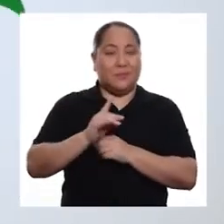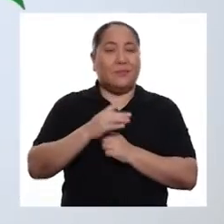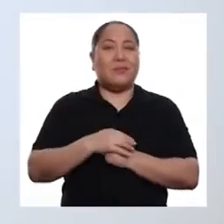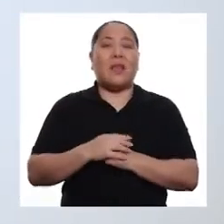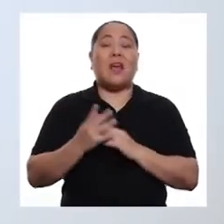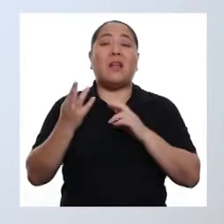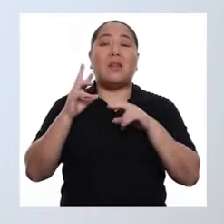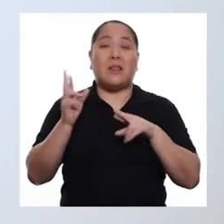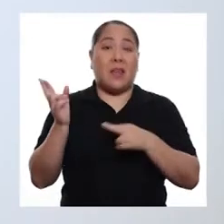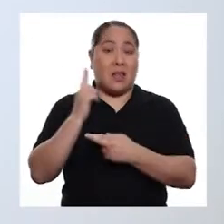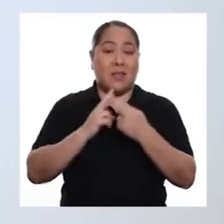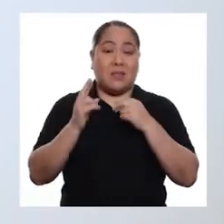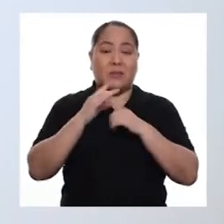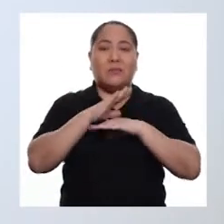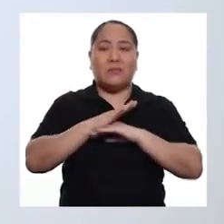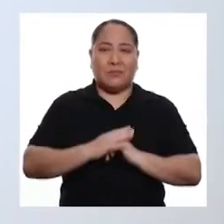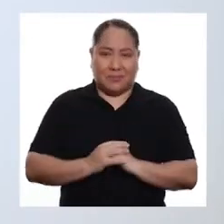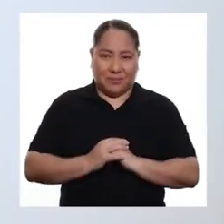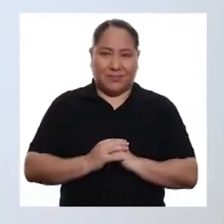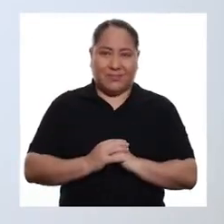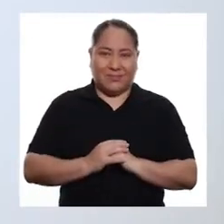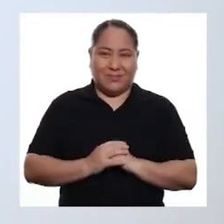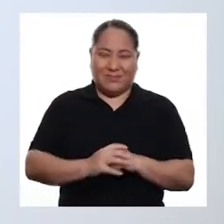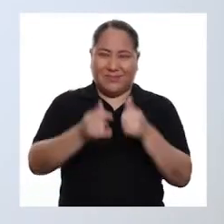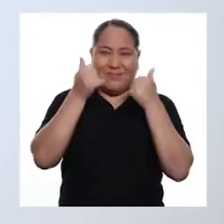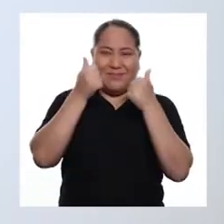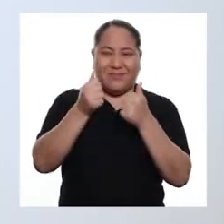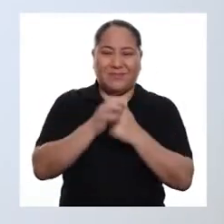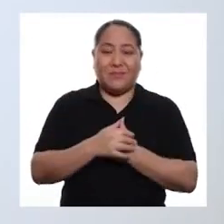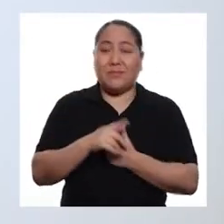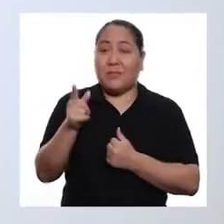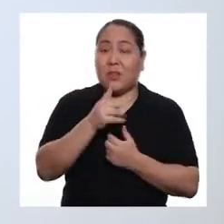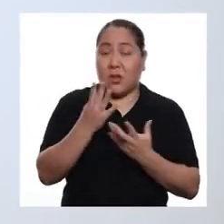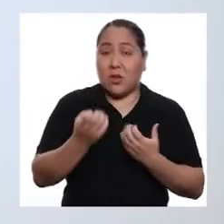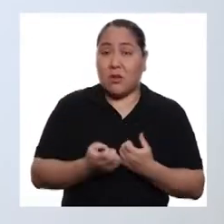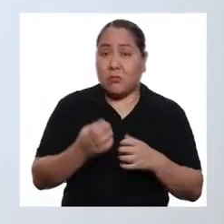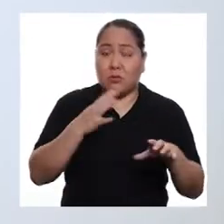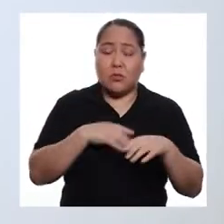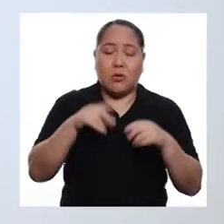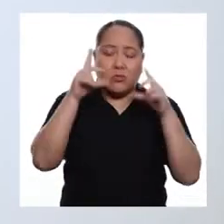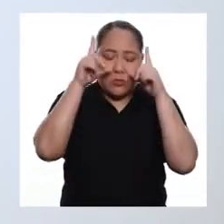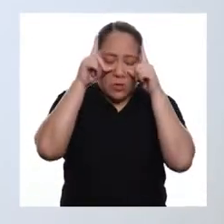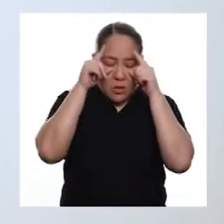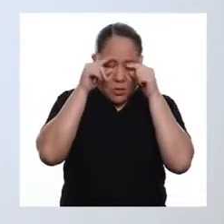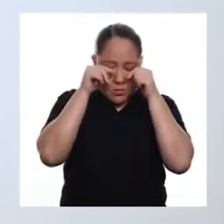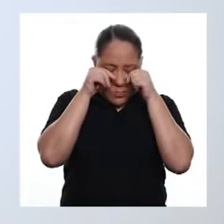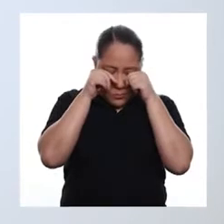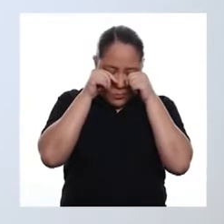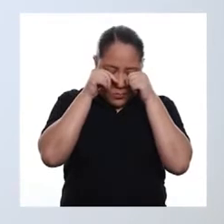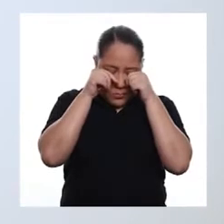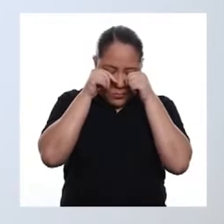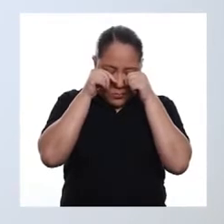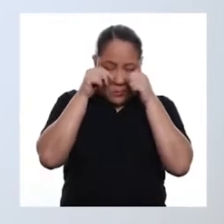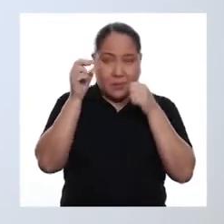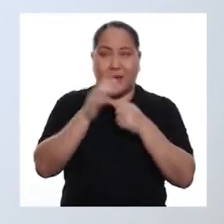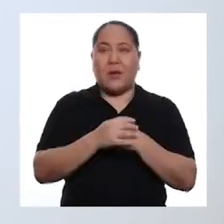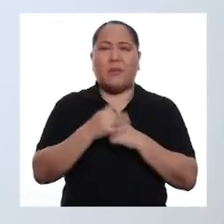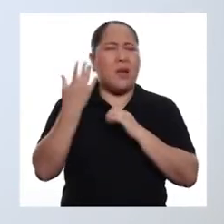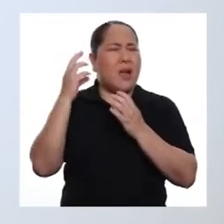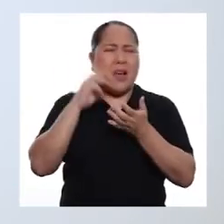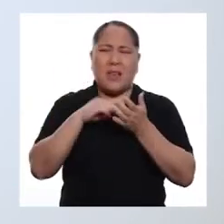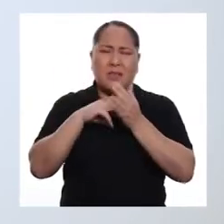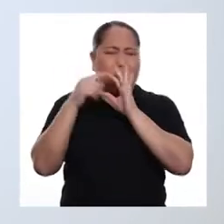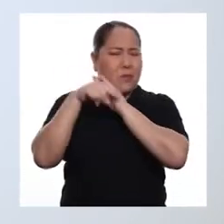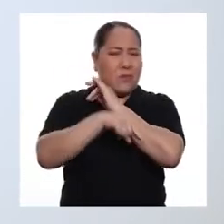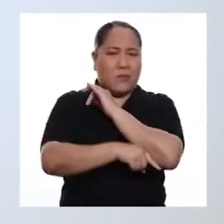Regresamos a nuestra posición inicial. Eso es. Muy bien. El que quiere también lo puede hacer con los ojos cerrados para alcanzar mayor